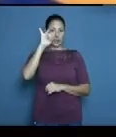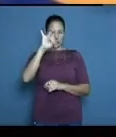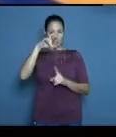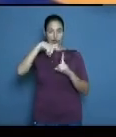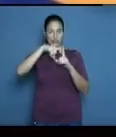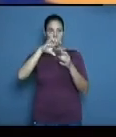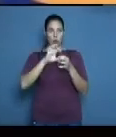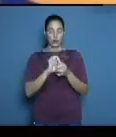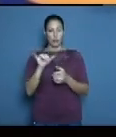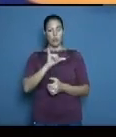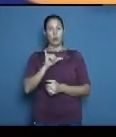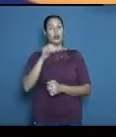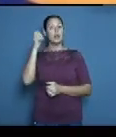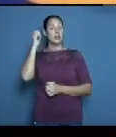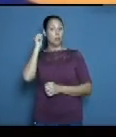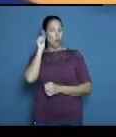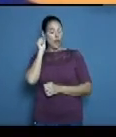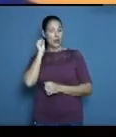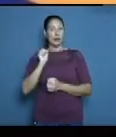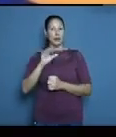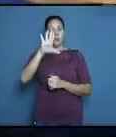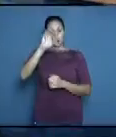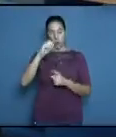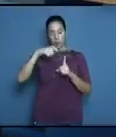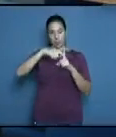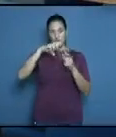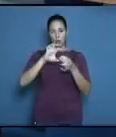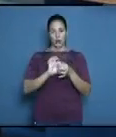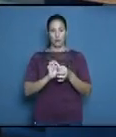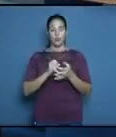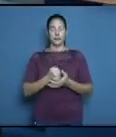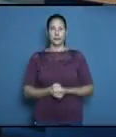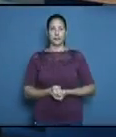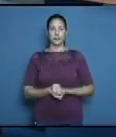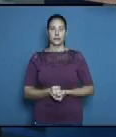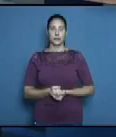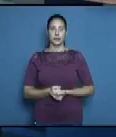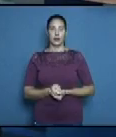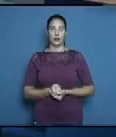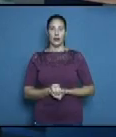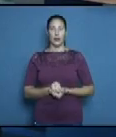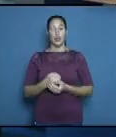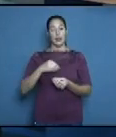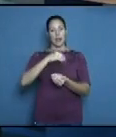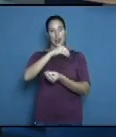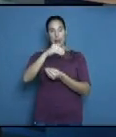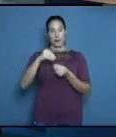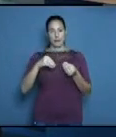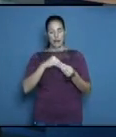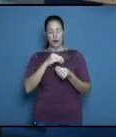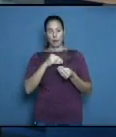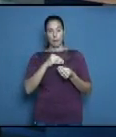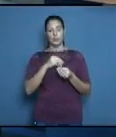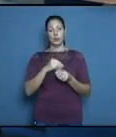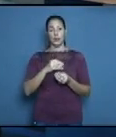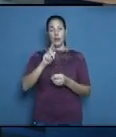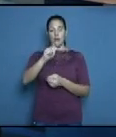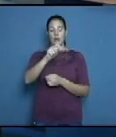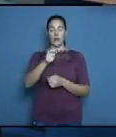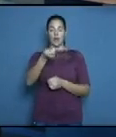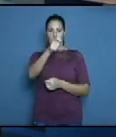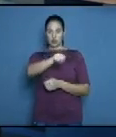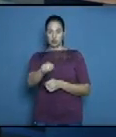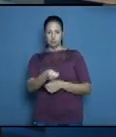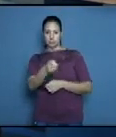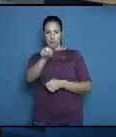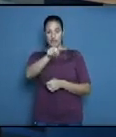Guzmán en 50 kilogramos hablamos un poquito de esgrima pero la esgrima que pertenece al